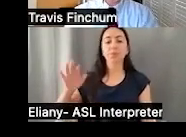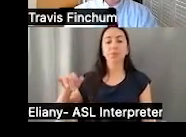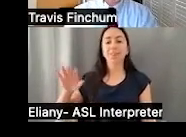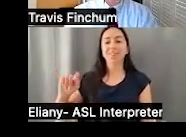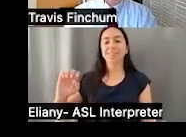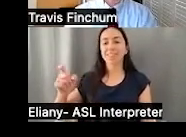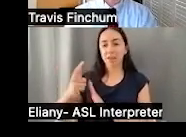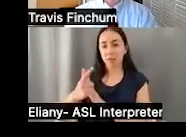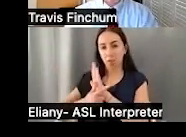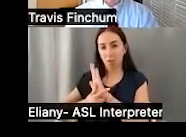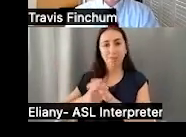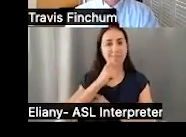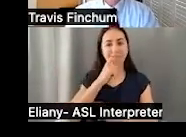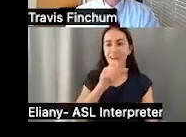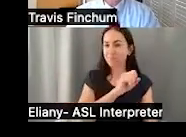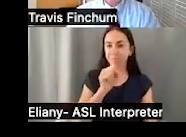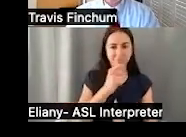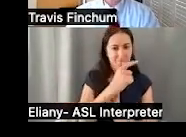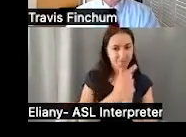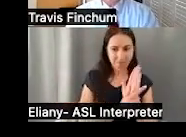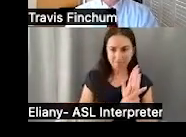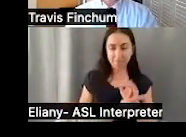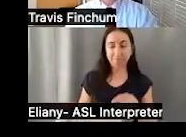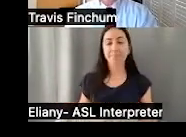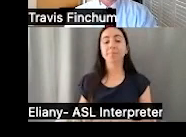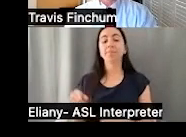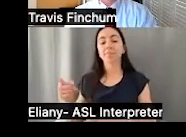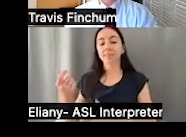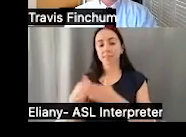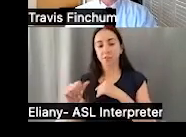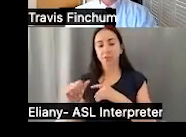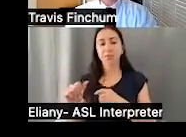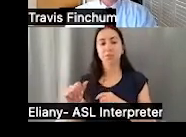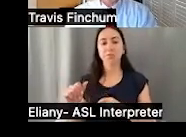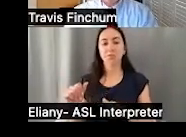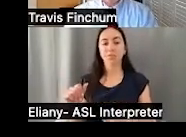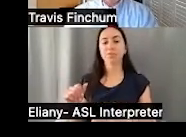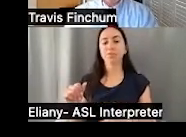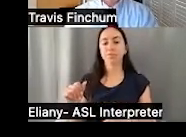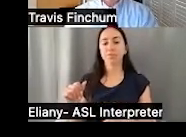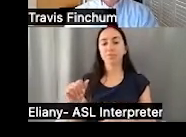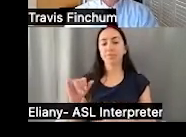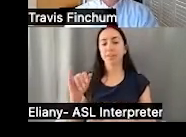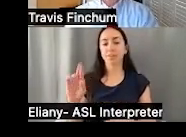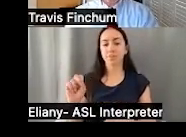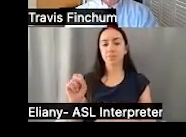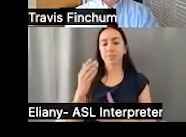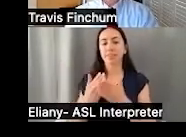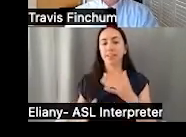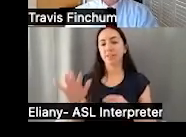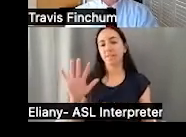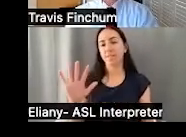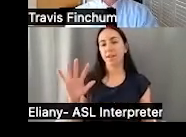Entonces, la cuenta ABLE es una ley de impuestos y no una ley de seguro social. Entonces, está encontrada, se